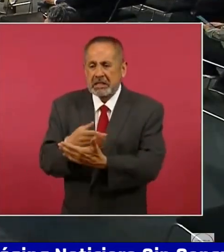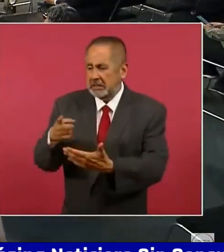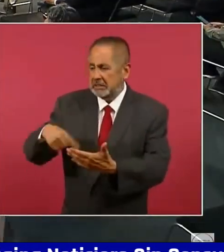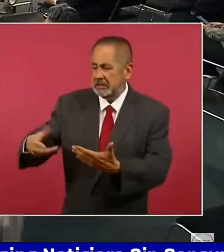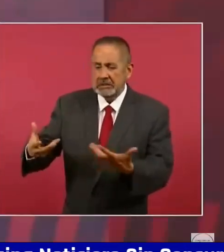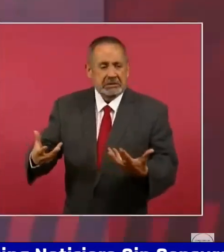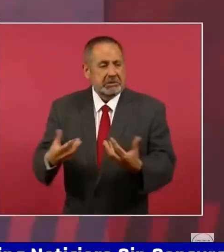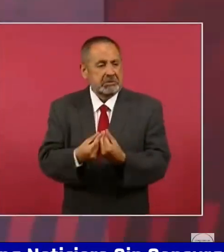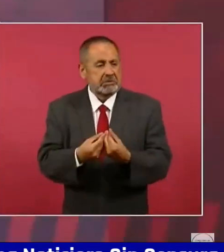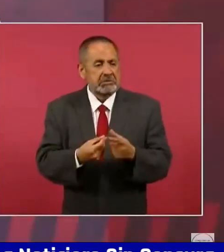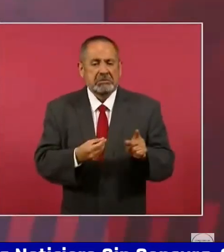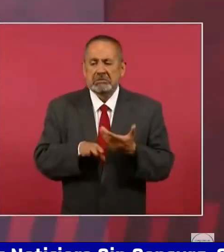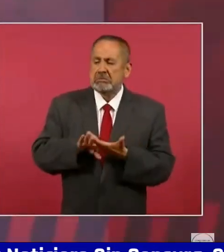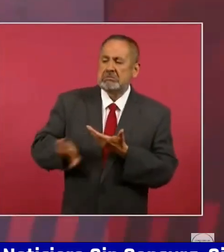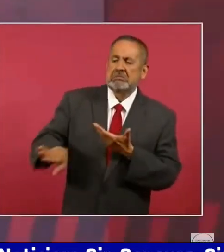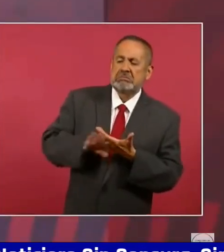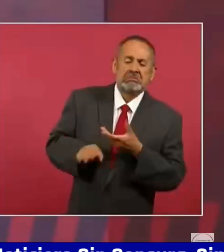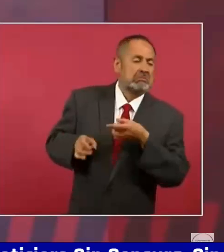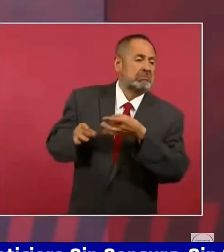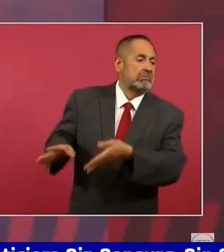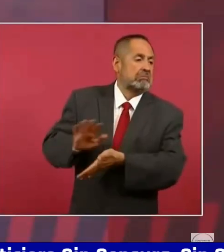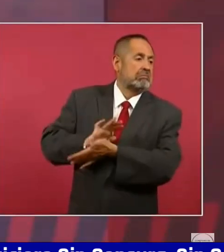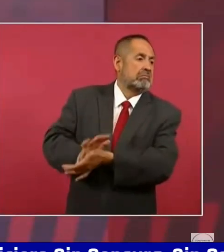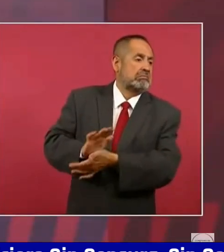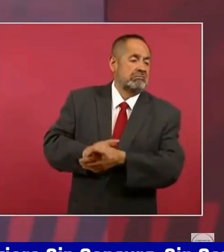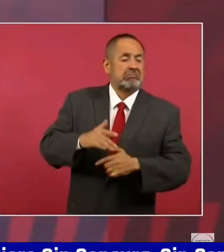sus culturas.